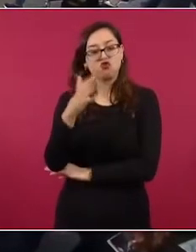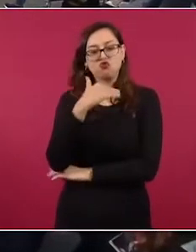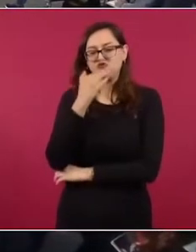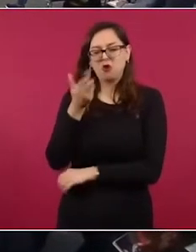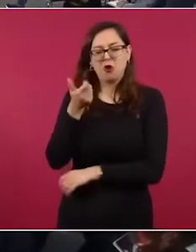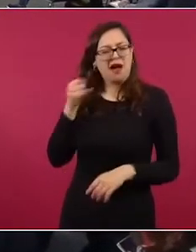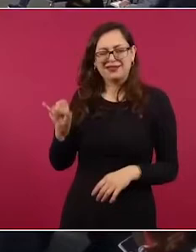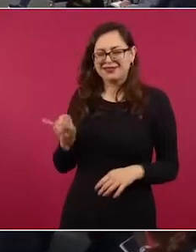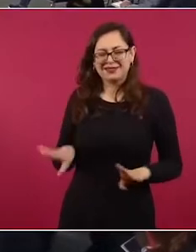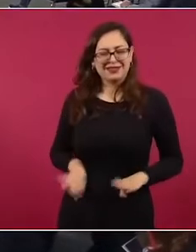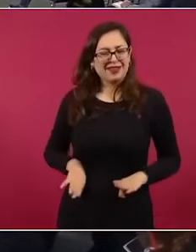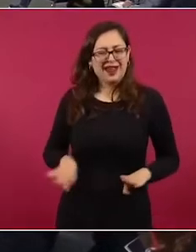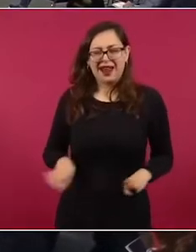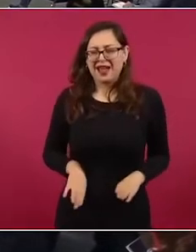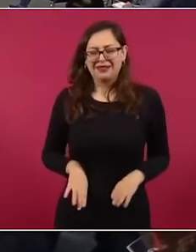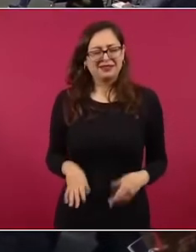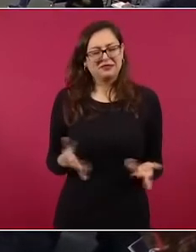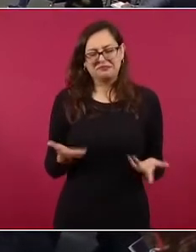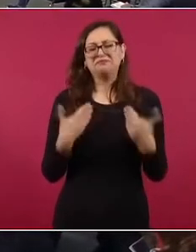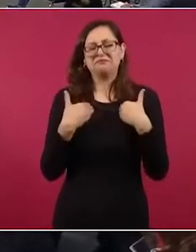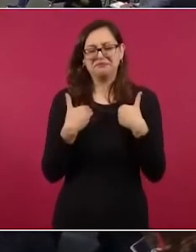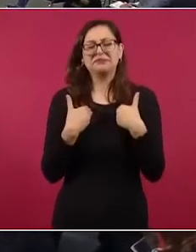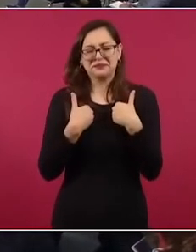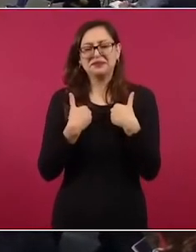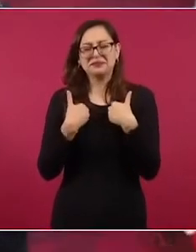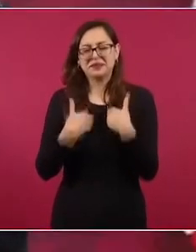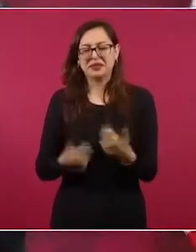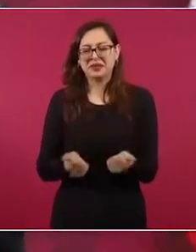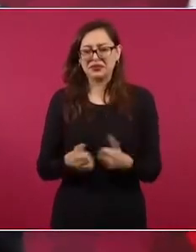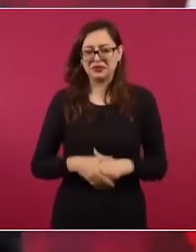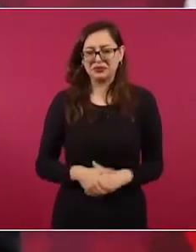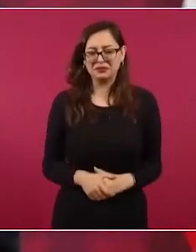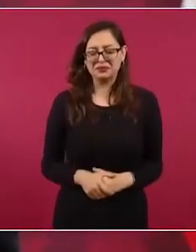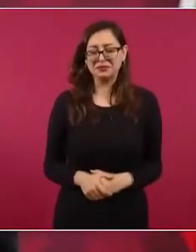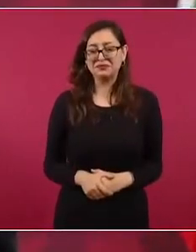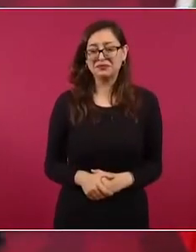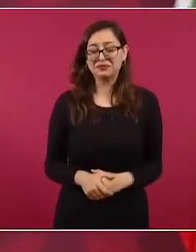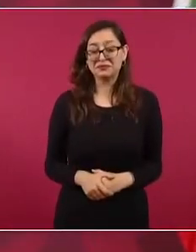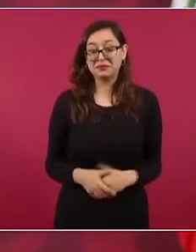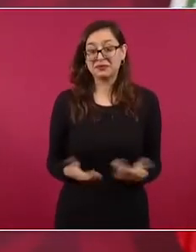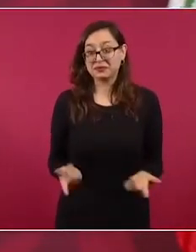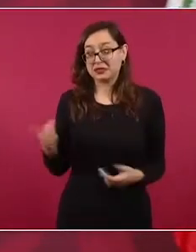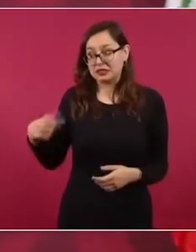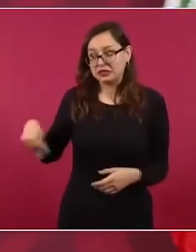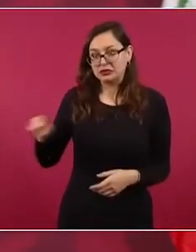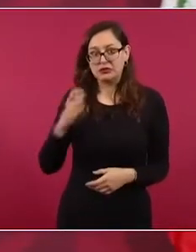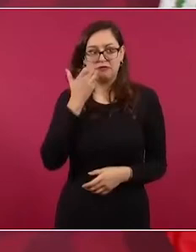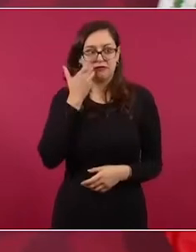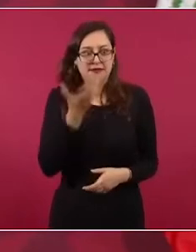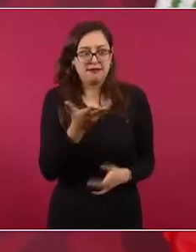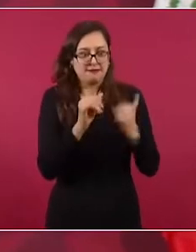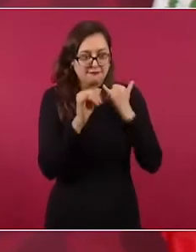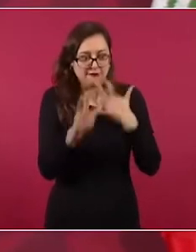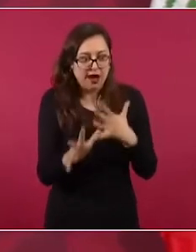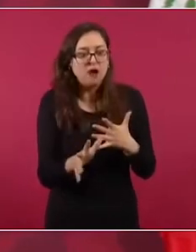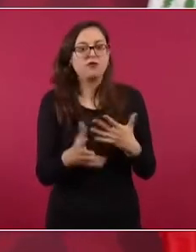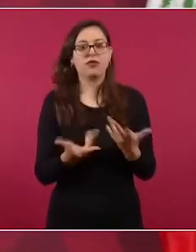el fraude electoral, porque